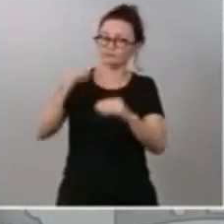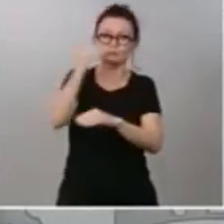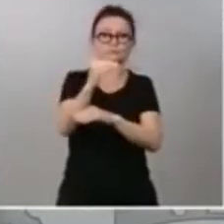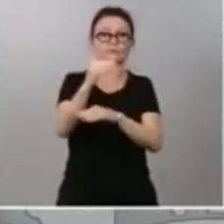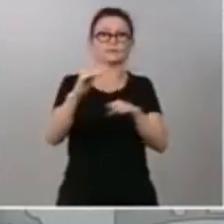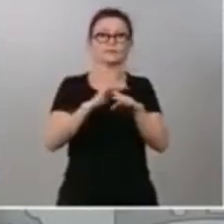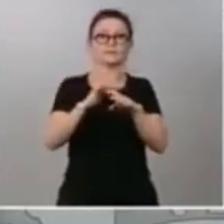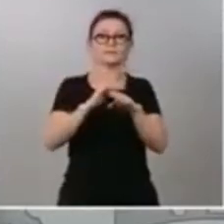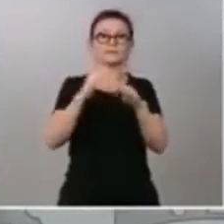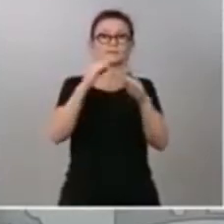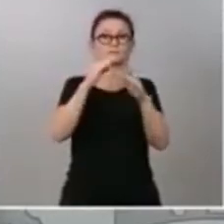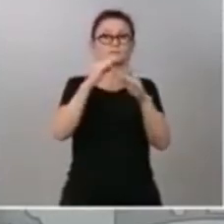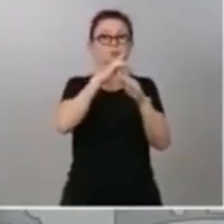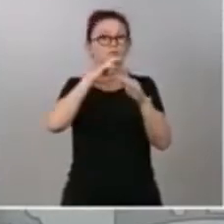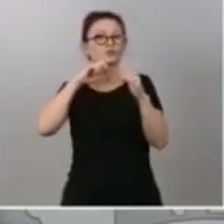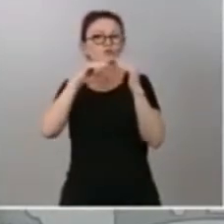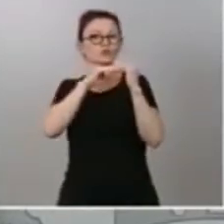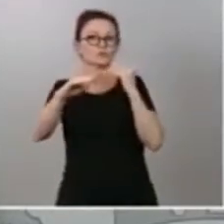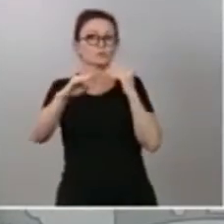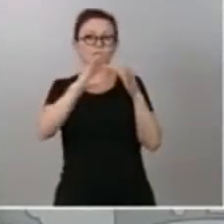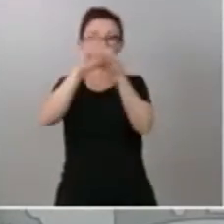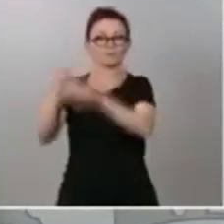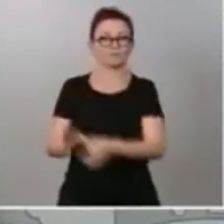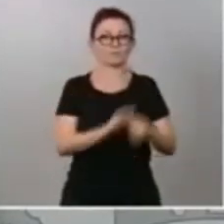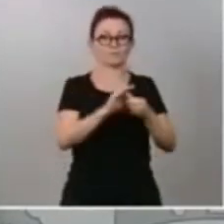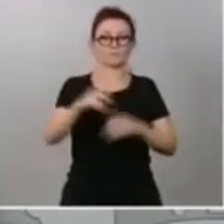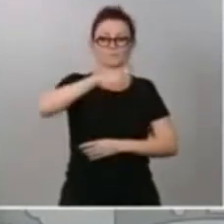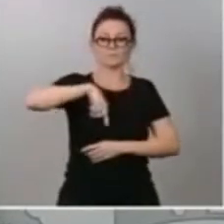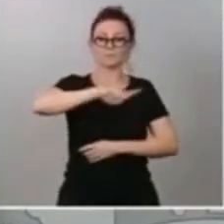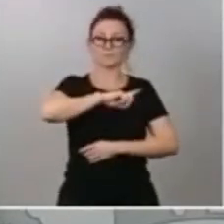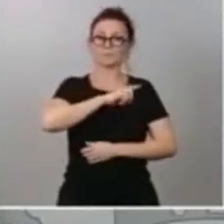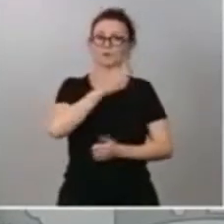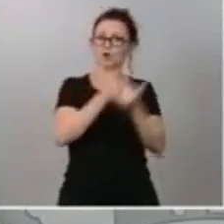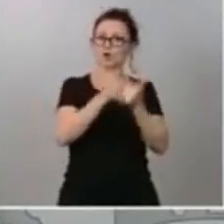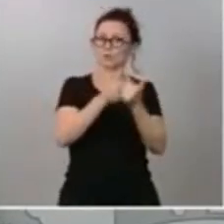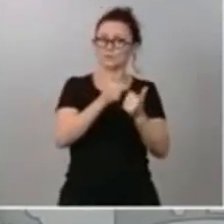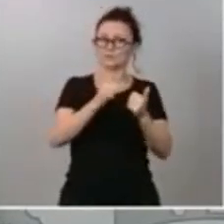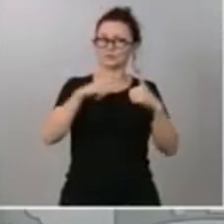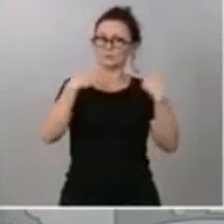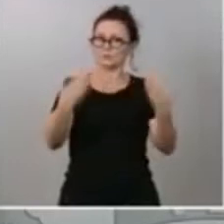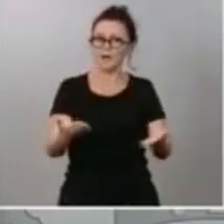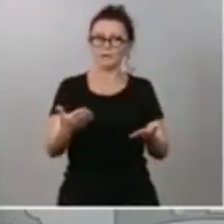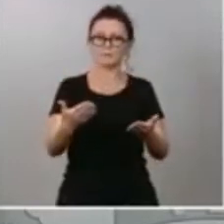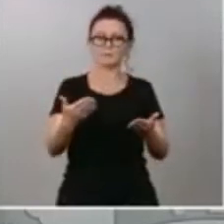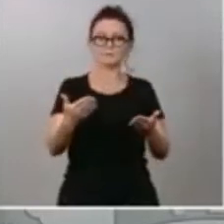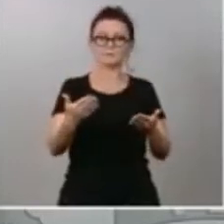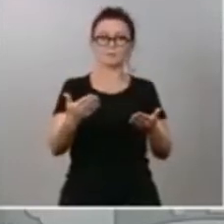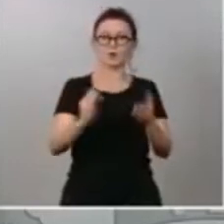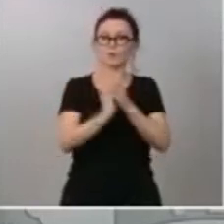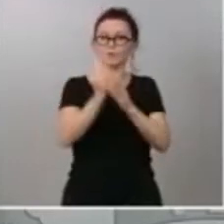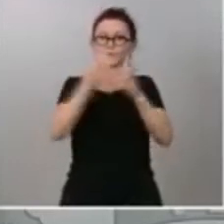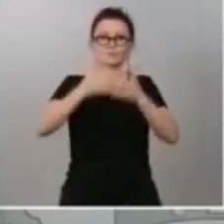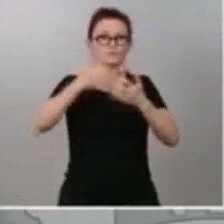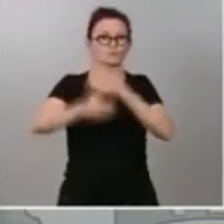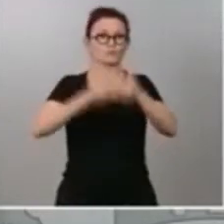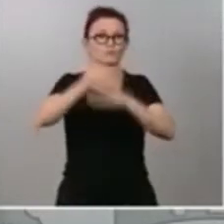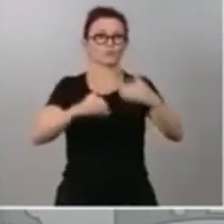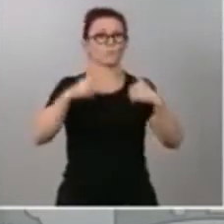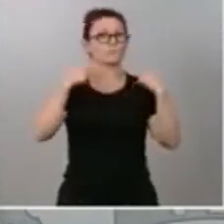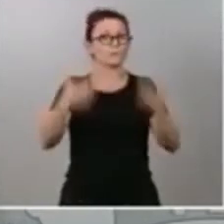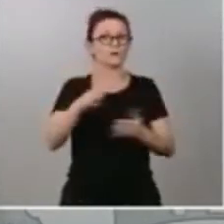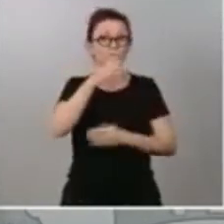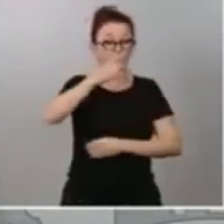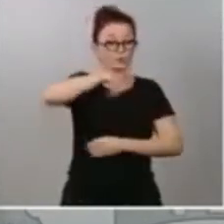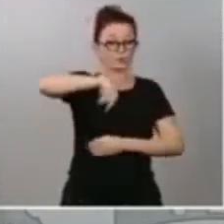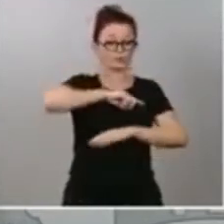cohesión. Seremos más competitivos, más productivos, porque nuestra fuerza vendrá de que no dejaremos a nadie